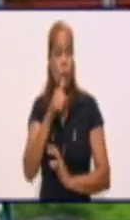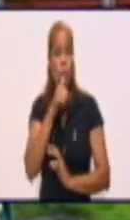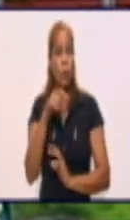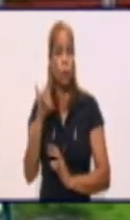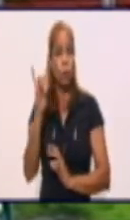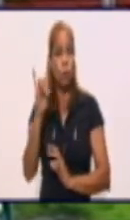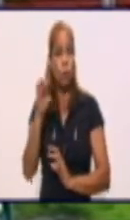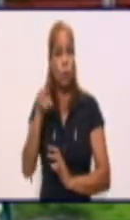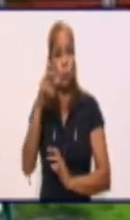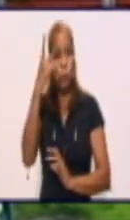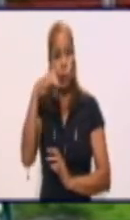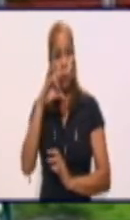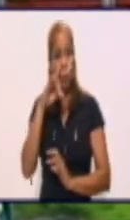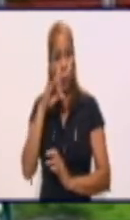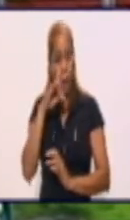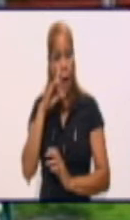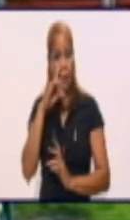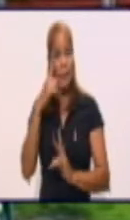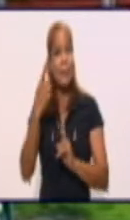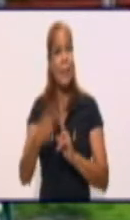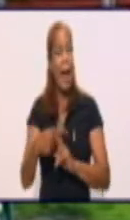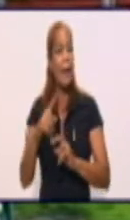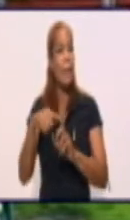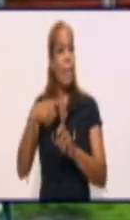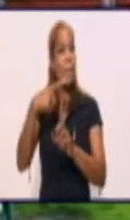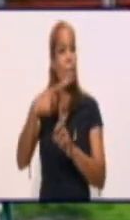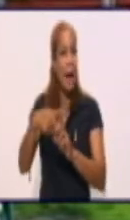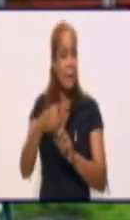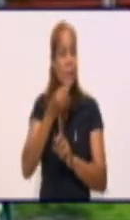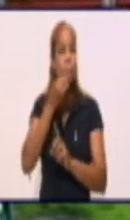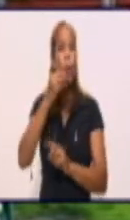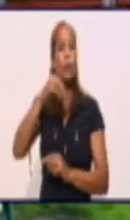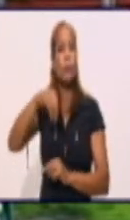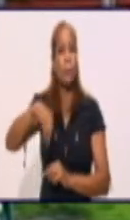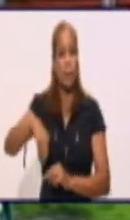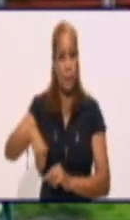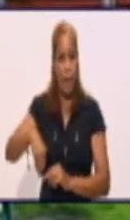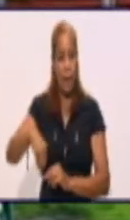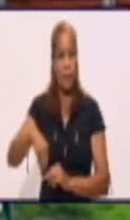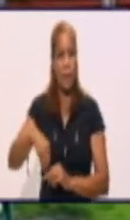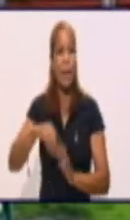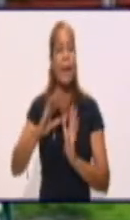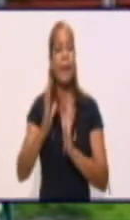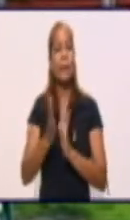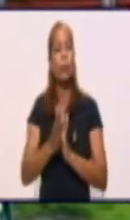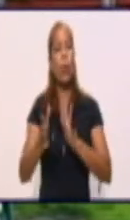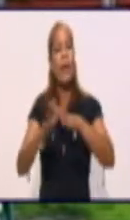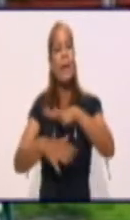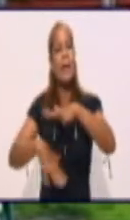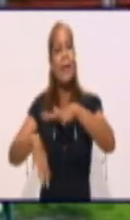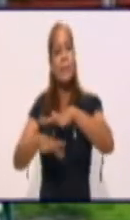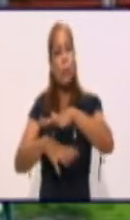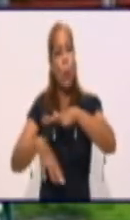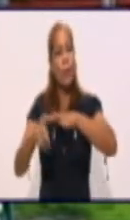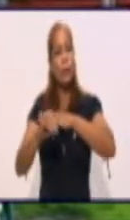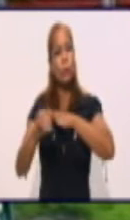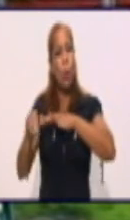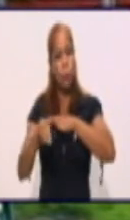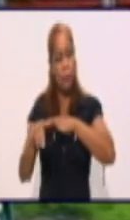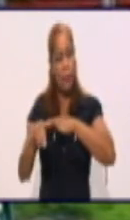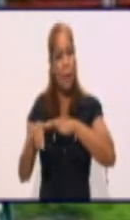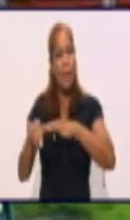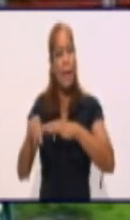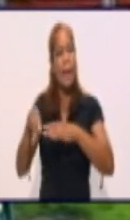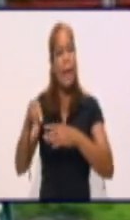Kenia que hay mayor cantidad de positividad en las zonas urbanas que en las zonas rurales.